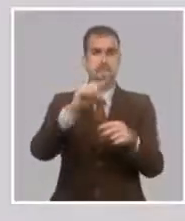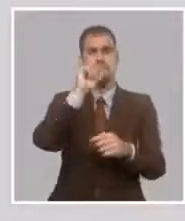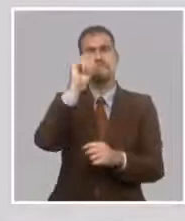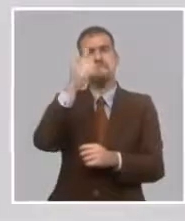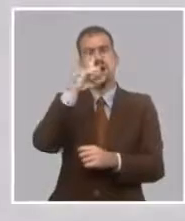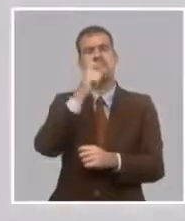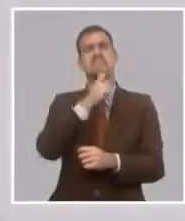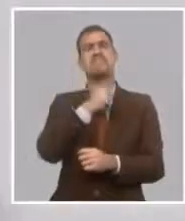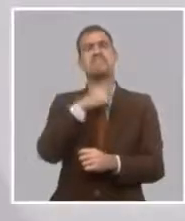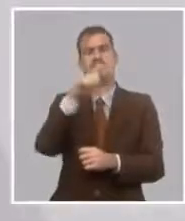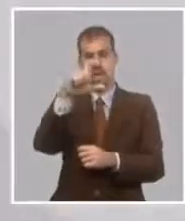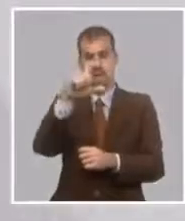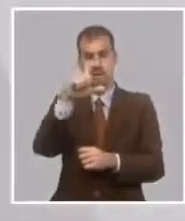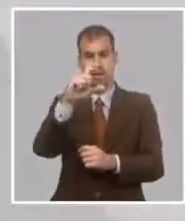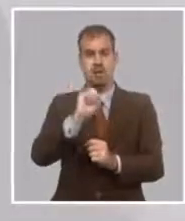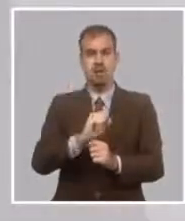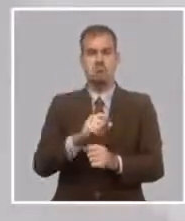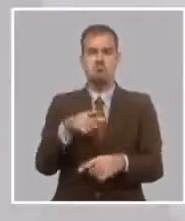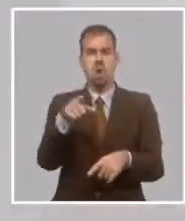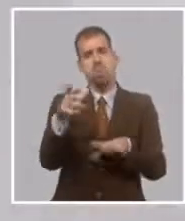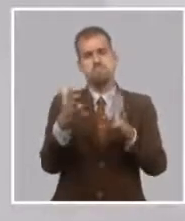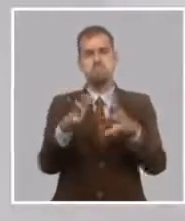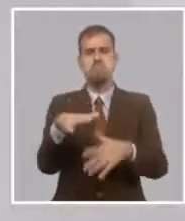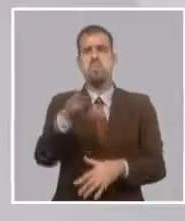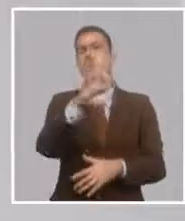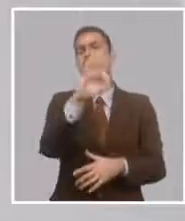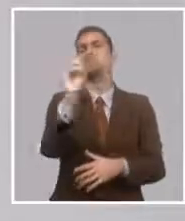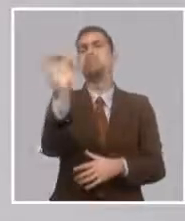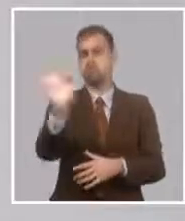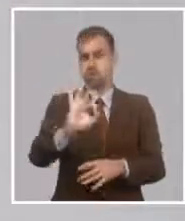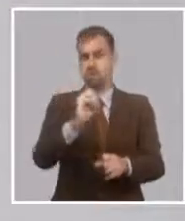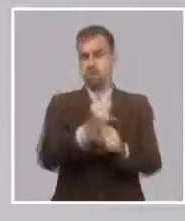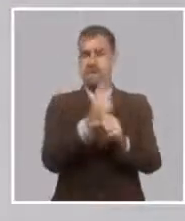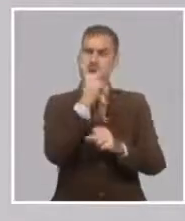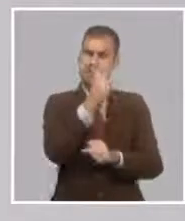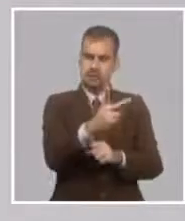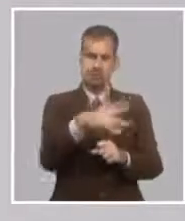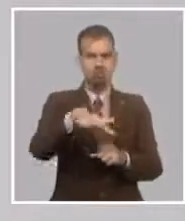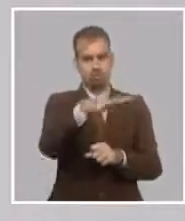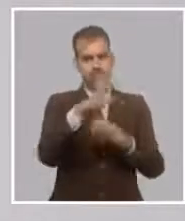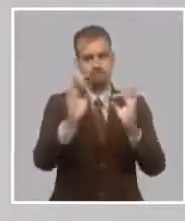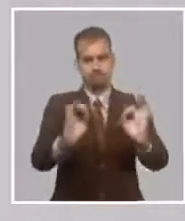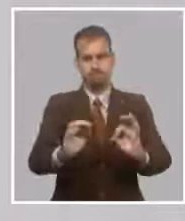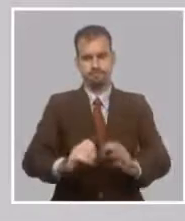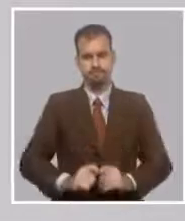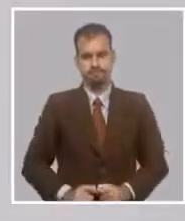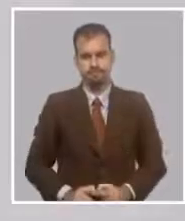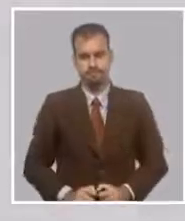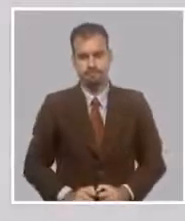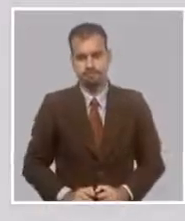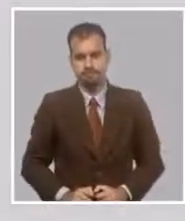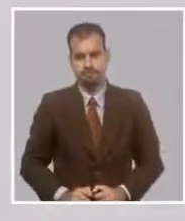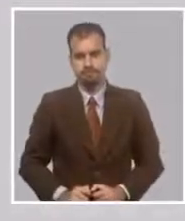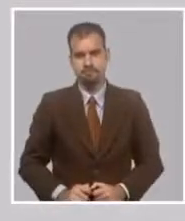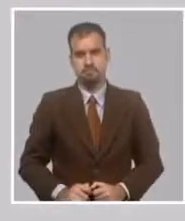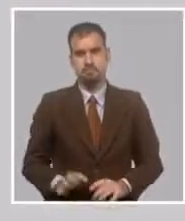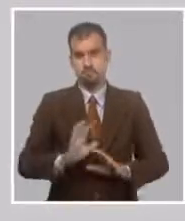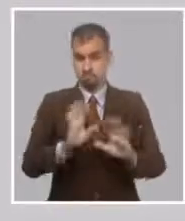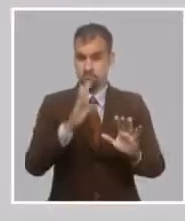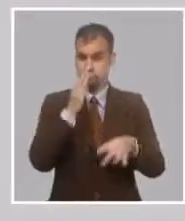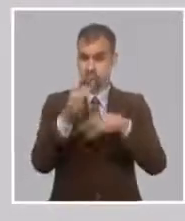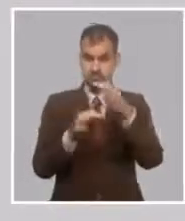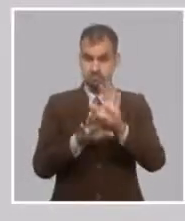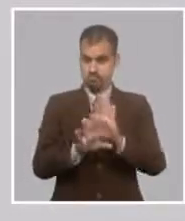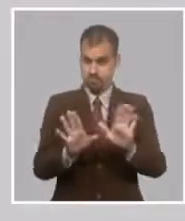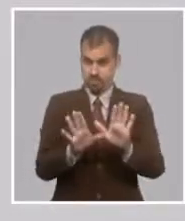alrededor del 80% de la cartera de este sector. Así, una vez dicho esto,